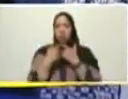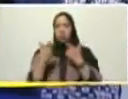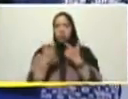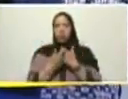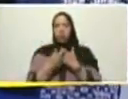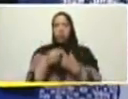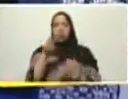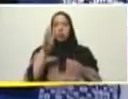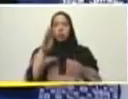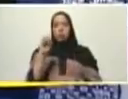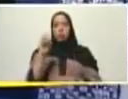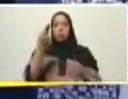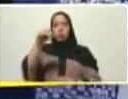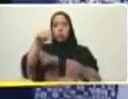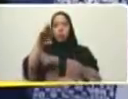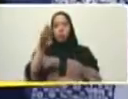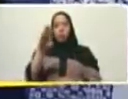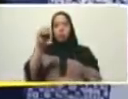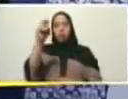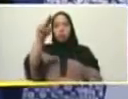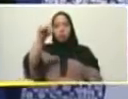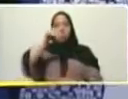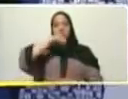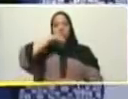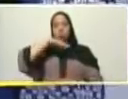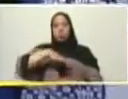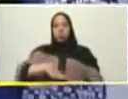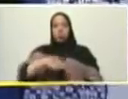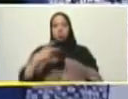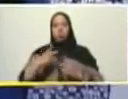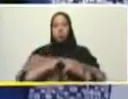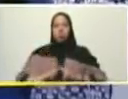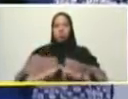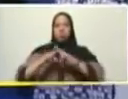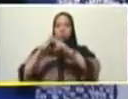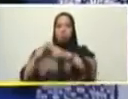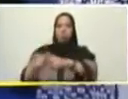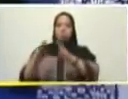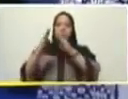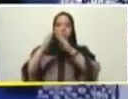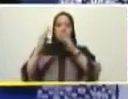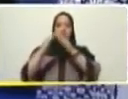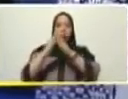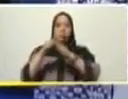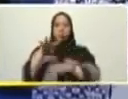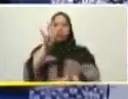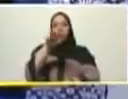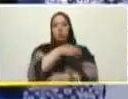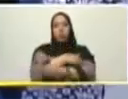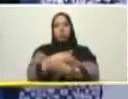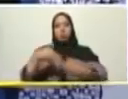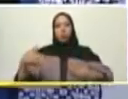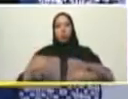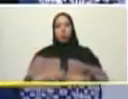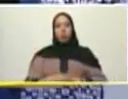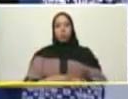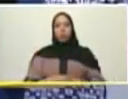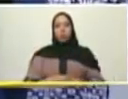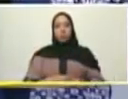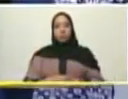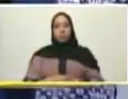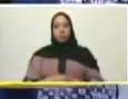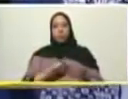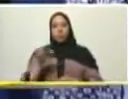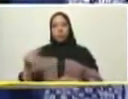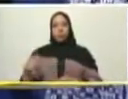Bomboná también es un día histórico porque estamos entregando la vivienda 4 millones nuestro